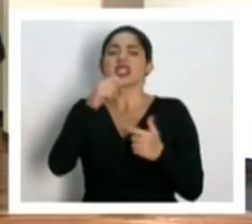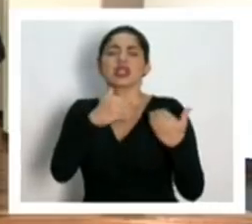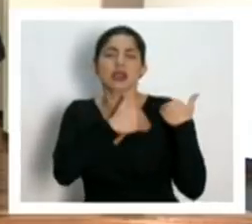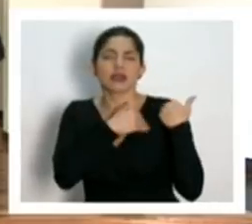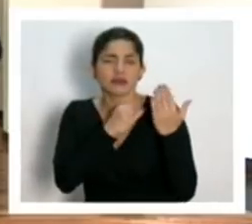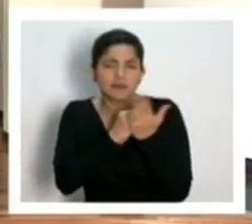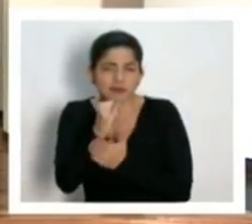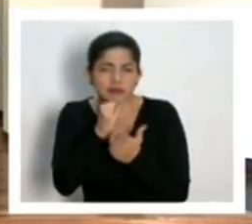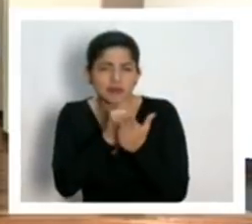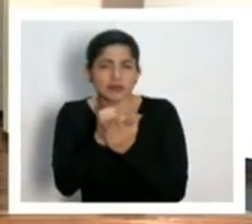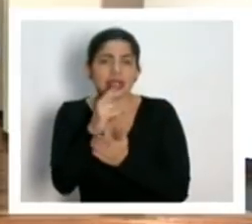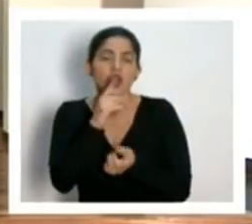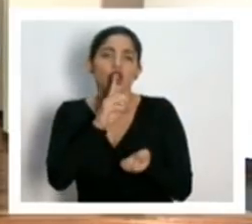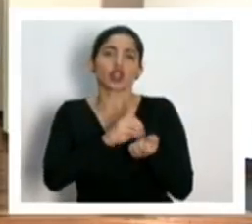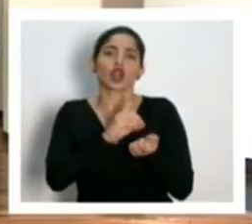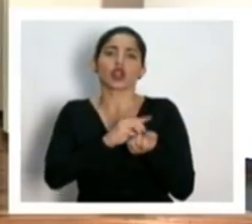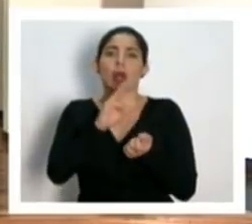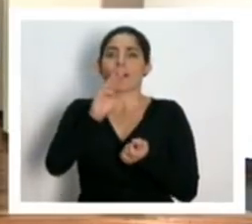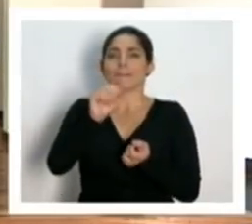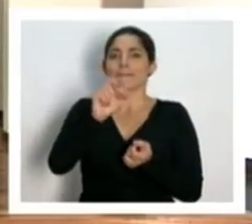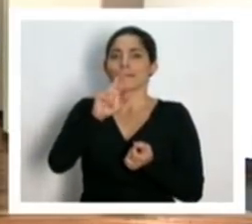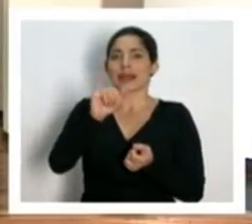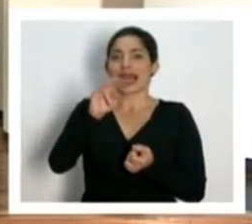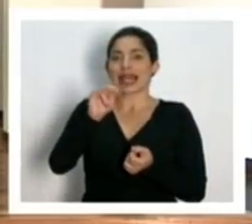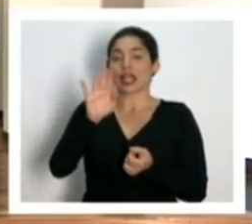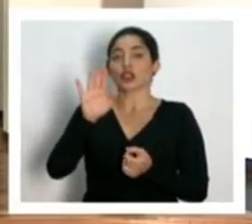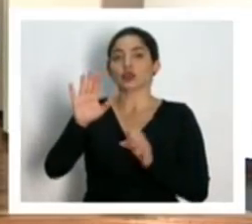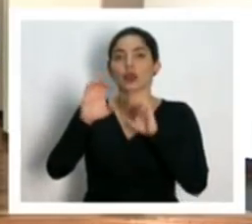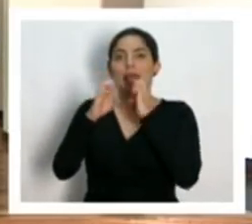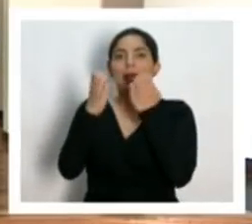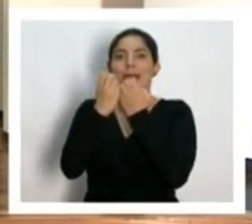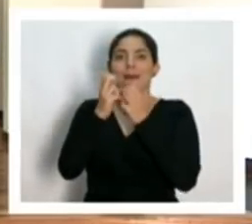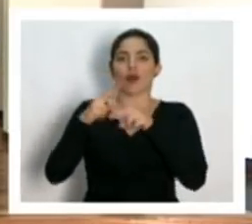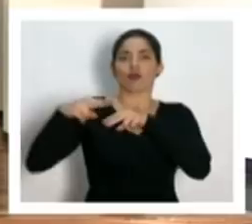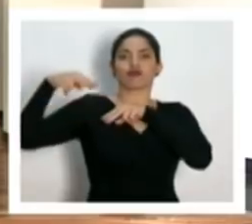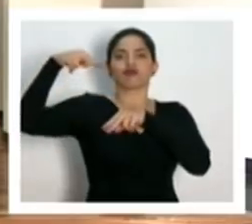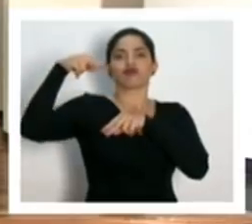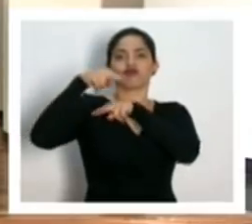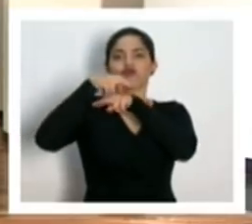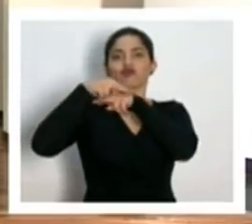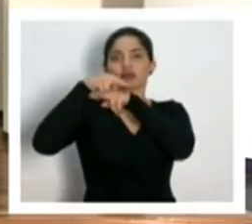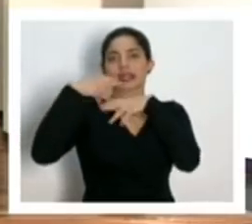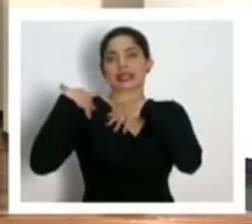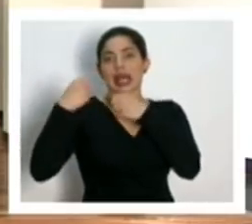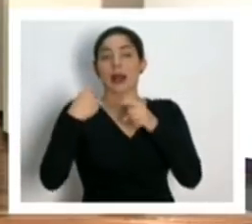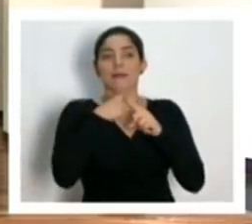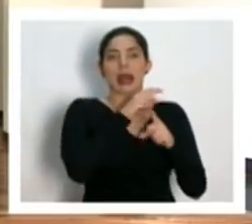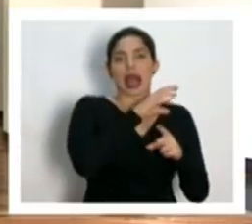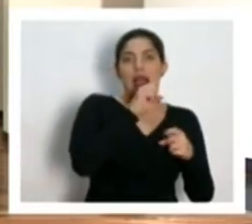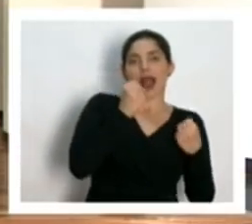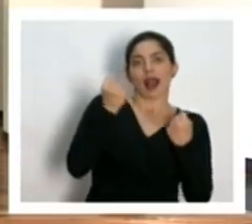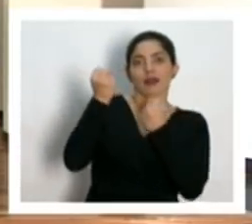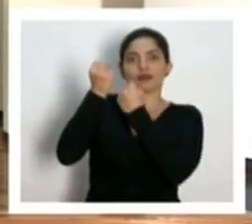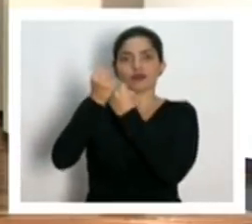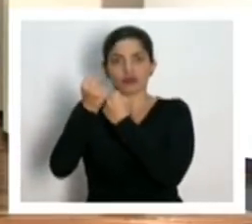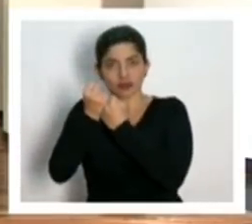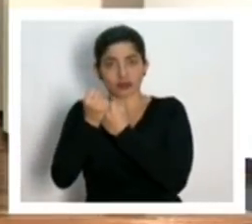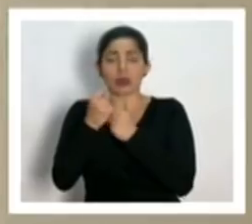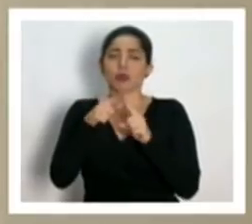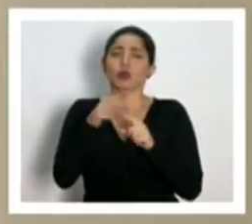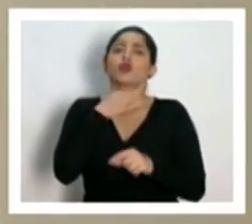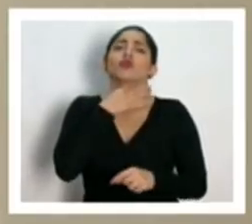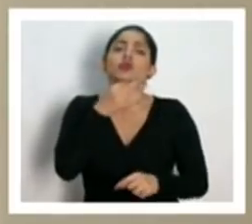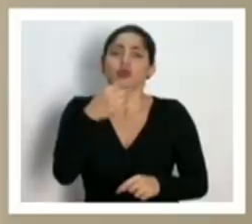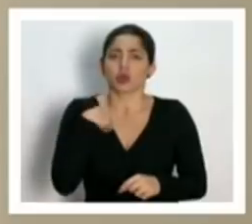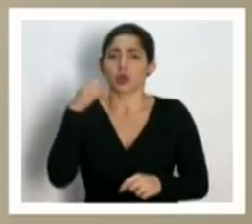de esto es el doctor Marín con su equipo de vigilancia de la salud con obviamente el apoyo del equipo de la caja costarricense de seguro social y con mucho gusto se lo